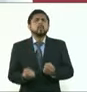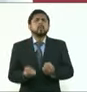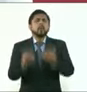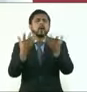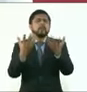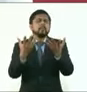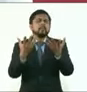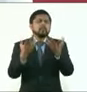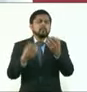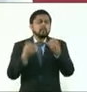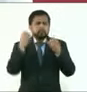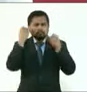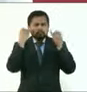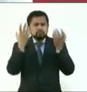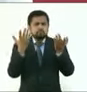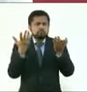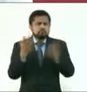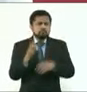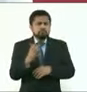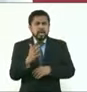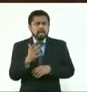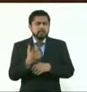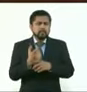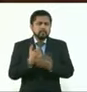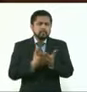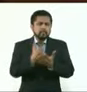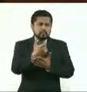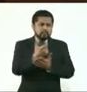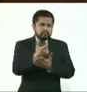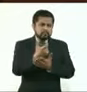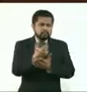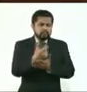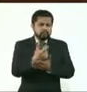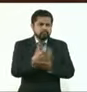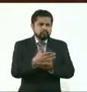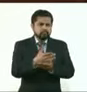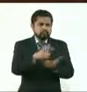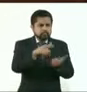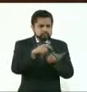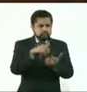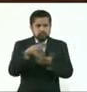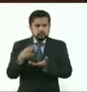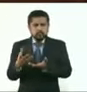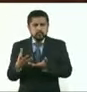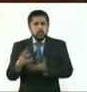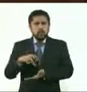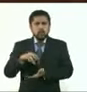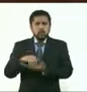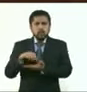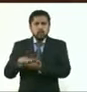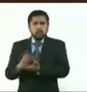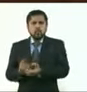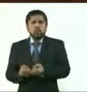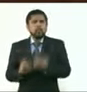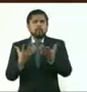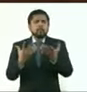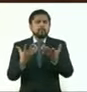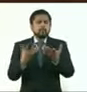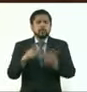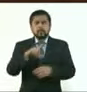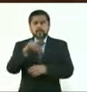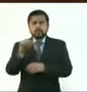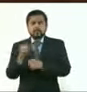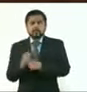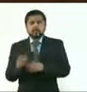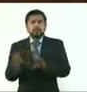descuentos? Y bueno, para que le quede claro a la ciudadanía, ahorita que estaba mencionando el video, ¿cómo se aplican estos recursos que